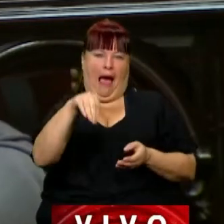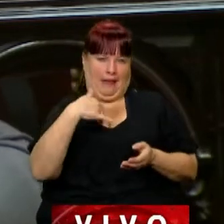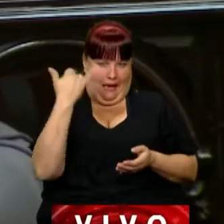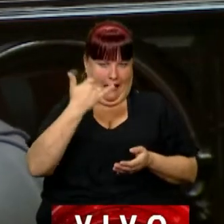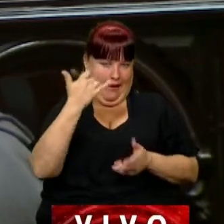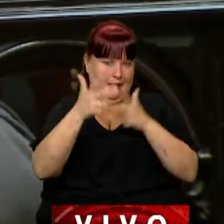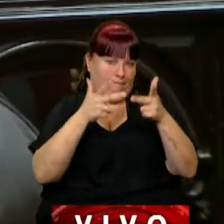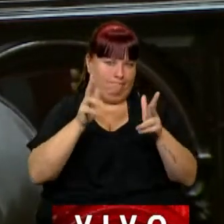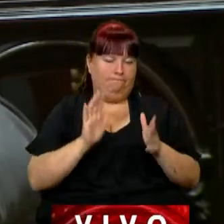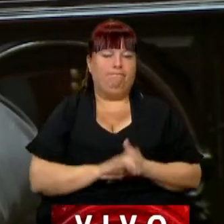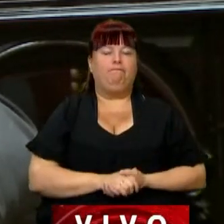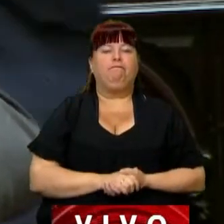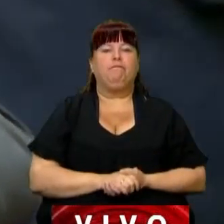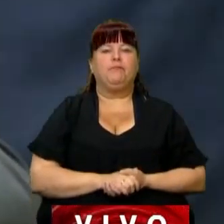más.